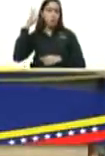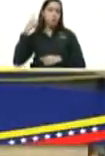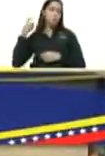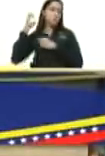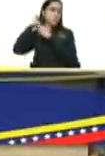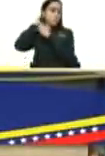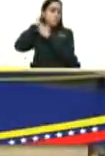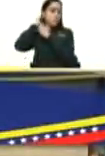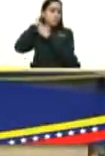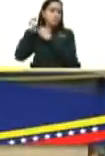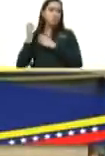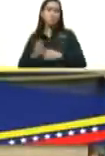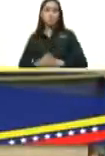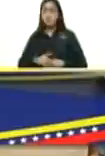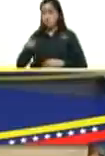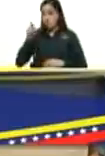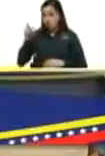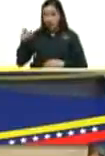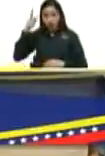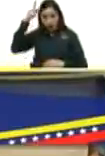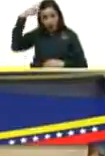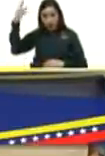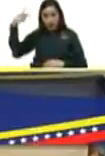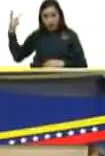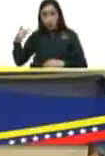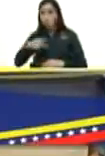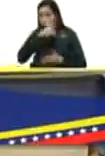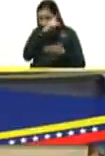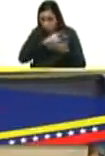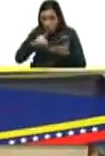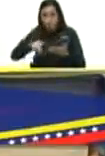él es filósofo y es poeta